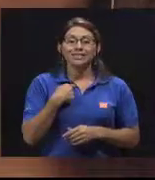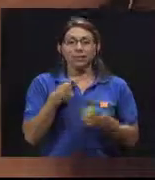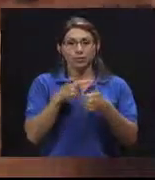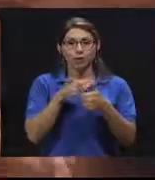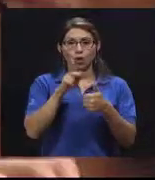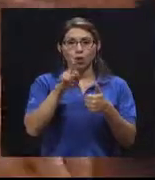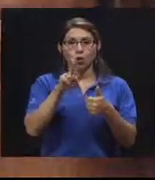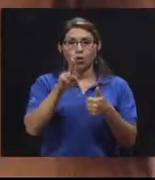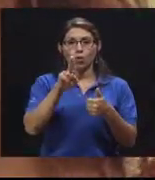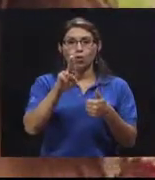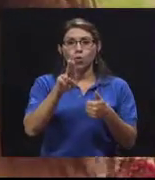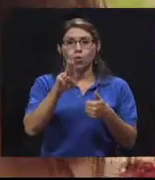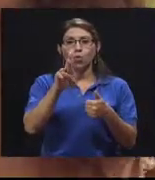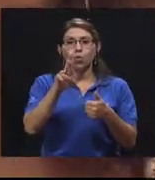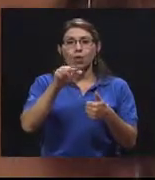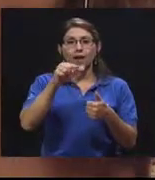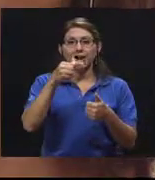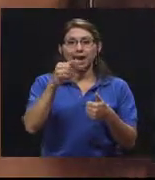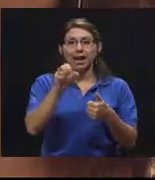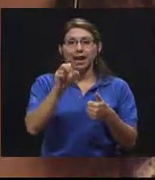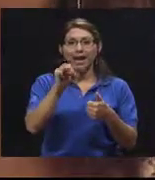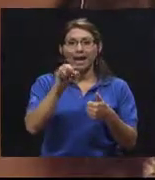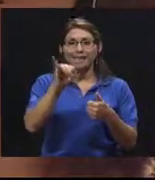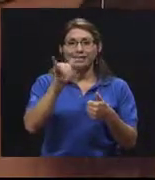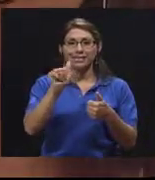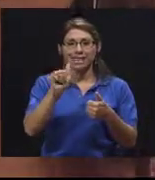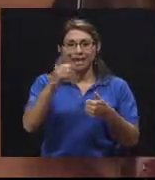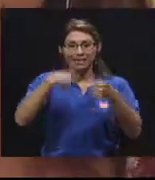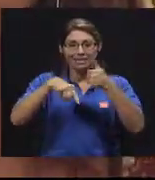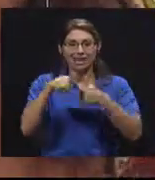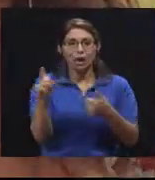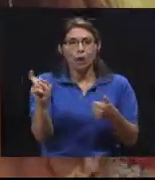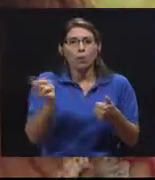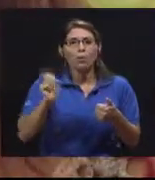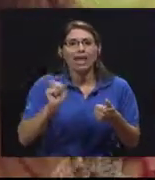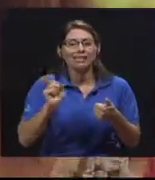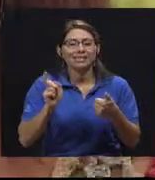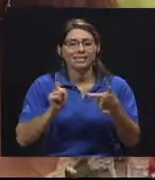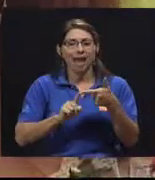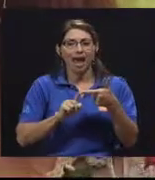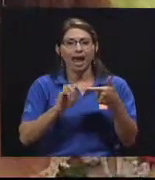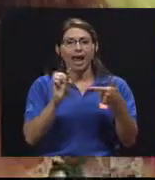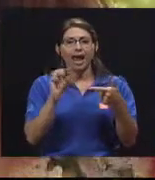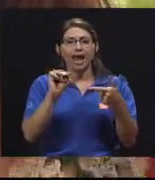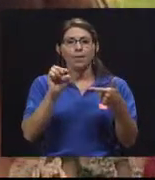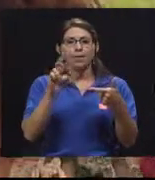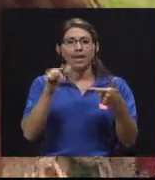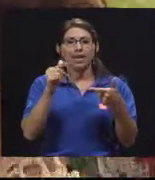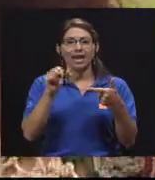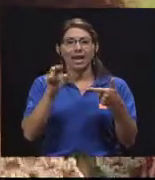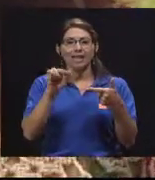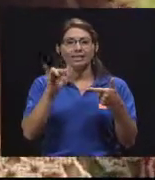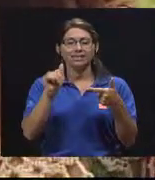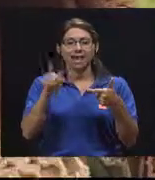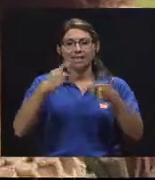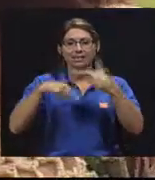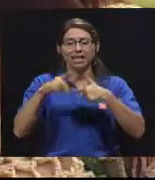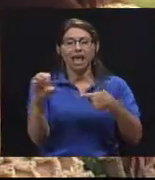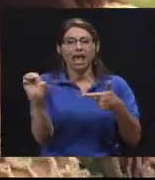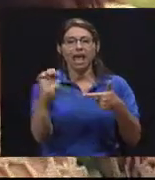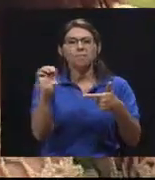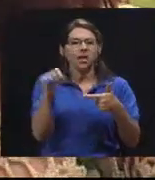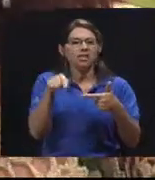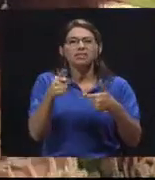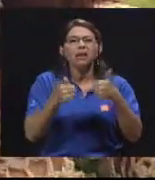ahora Osvaldo, urgencia y emergencia, porque yo creo que es importante otra vez poder digerirlo, ¿verdad? Porque hay mucha confusión